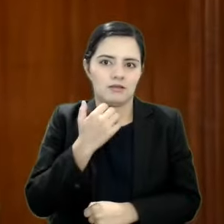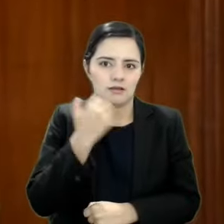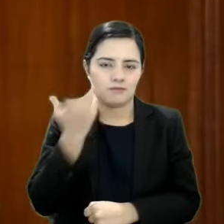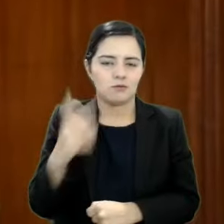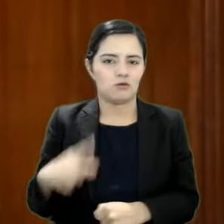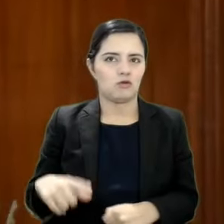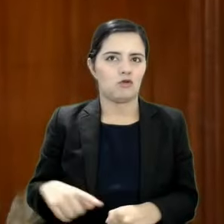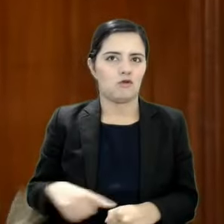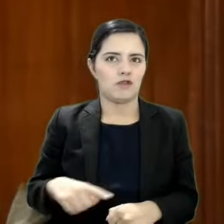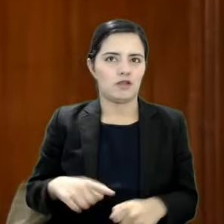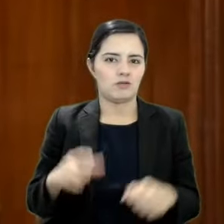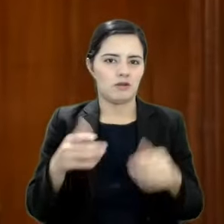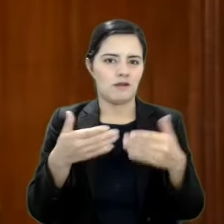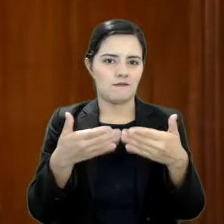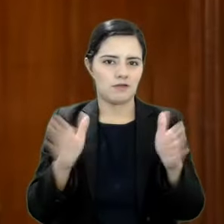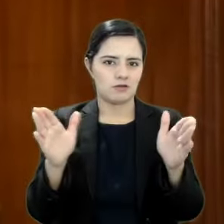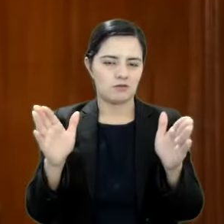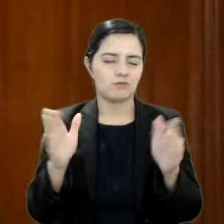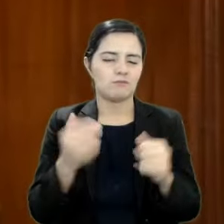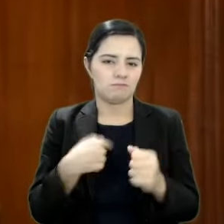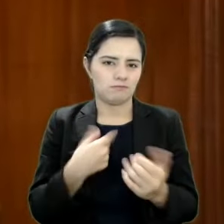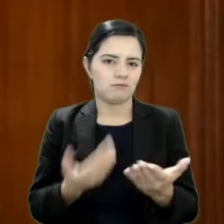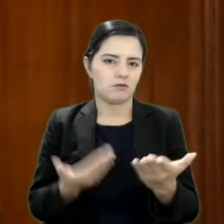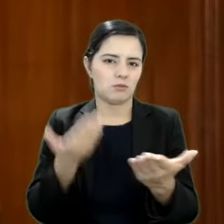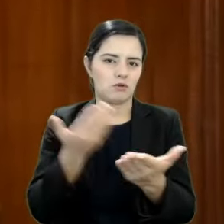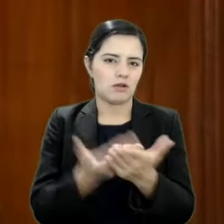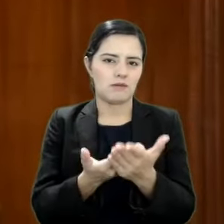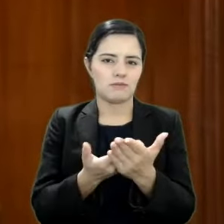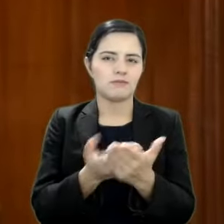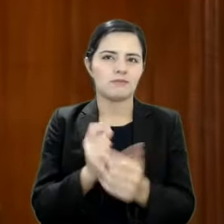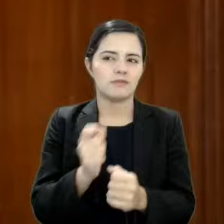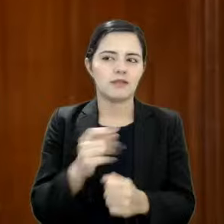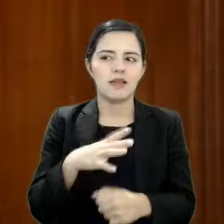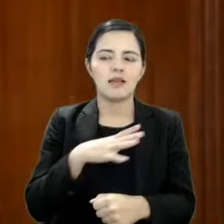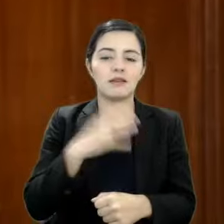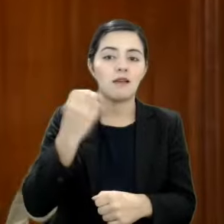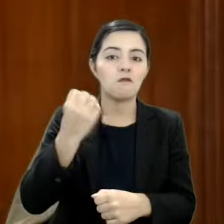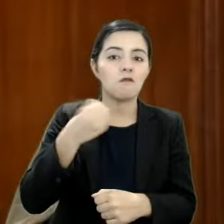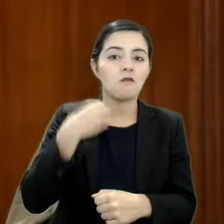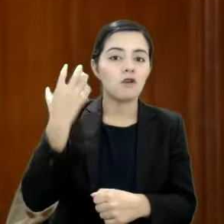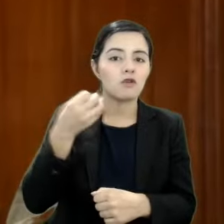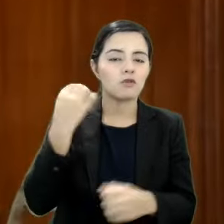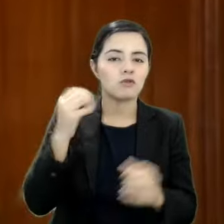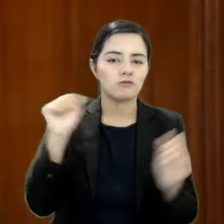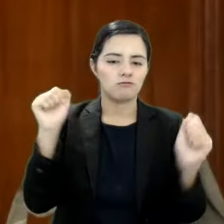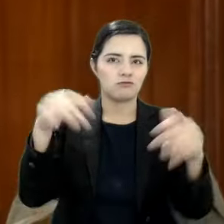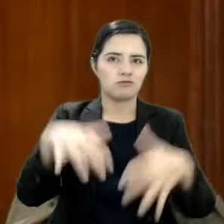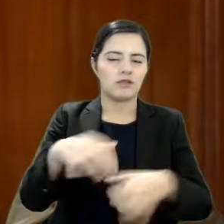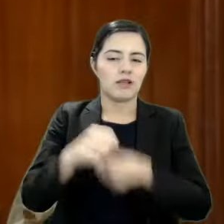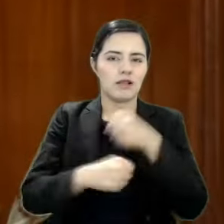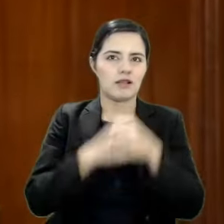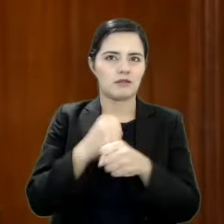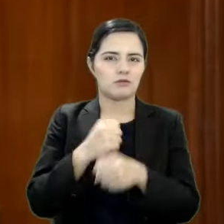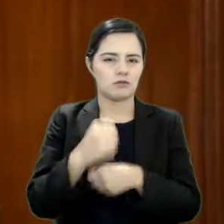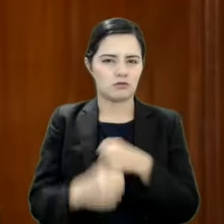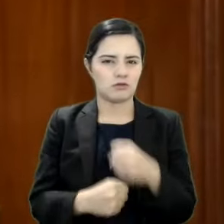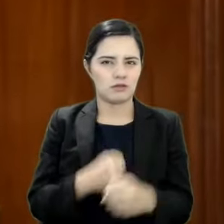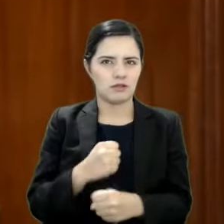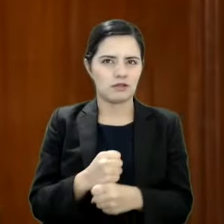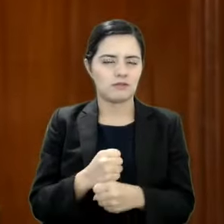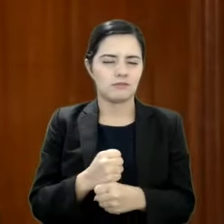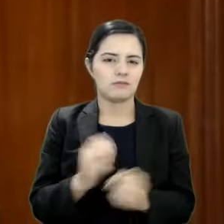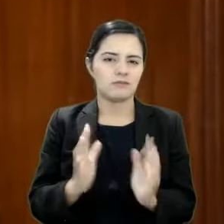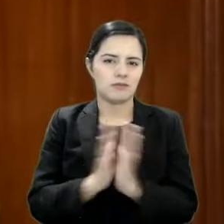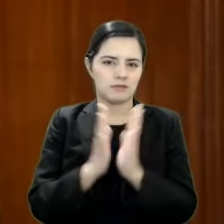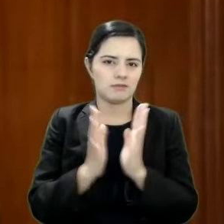abierto, proponemos que se realice un foro anual en el que participen las autoridades estatales